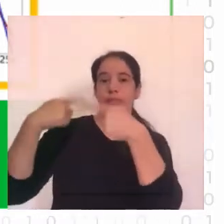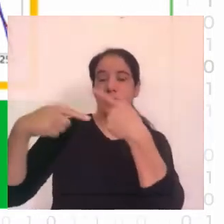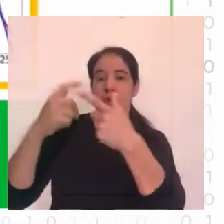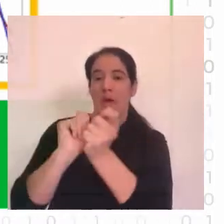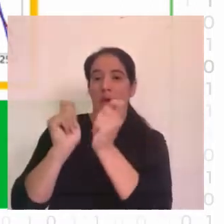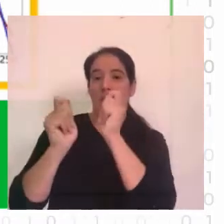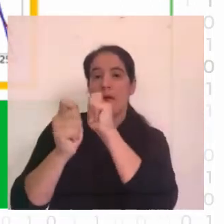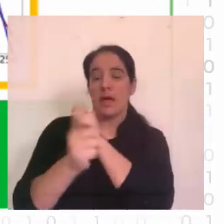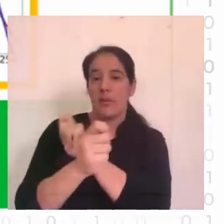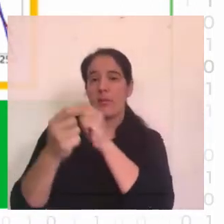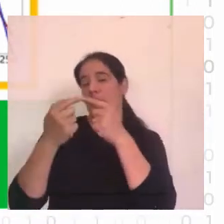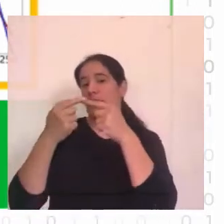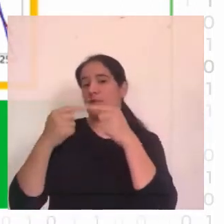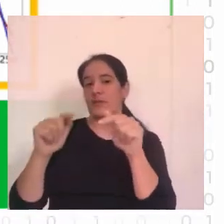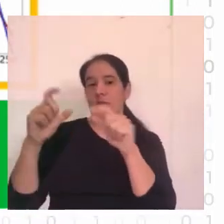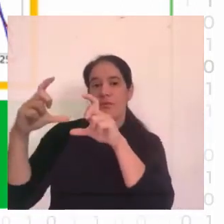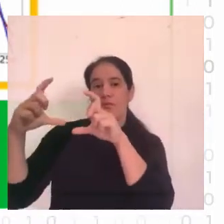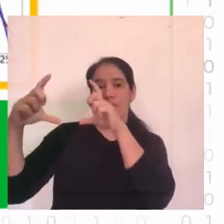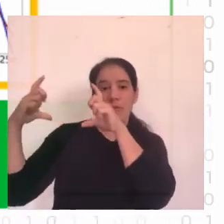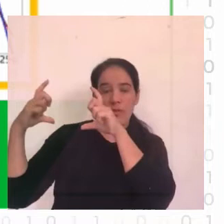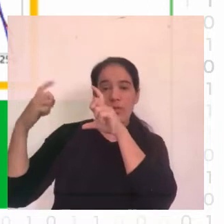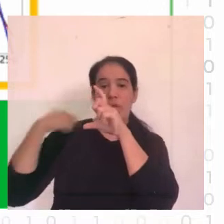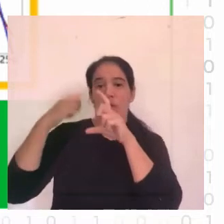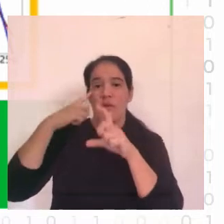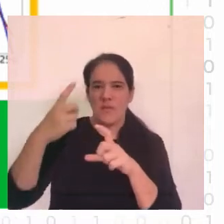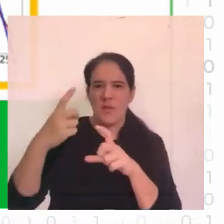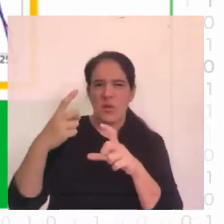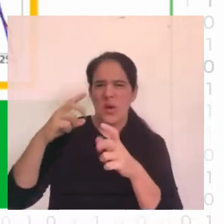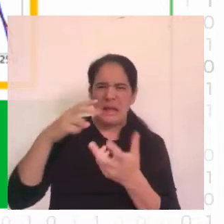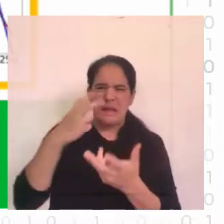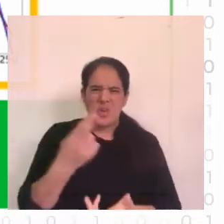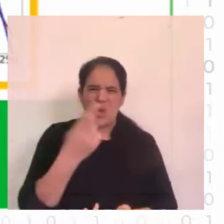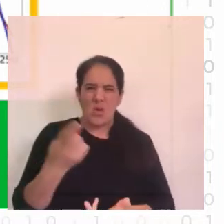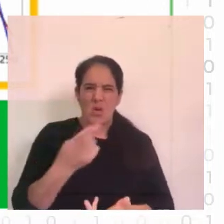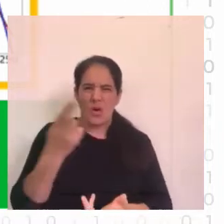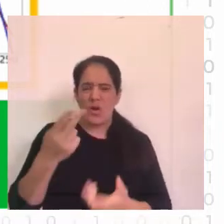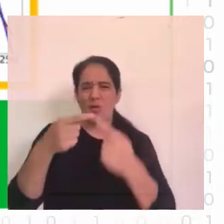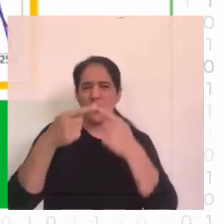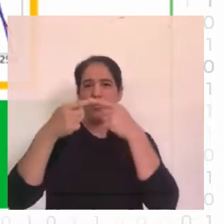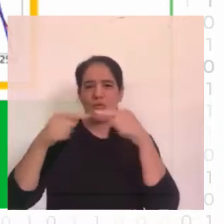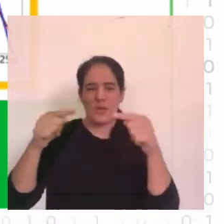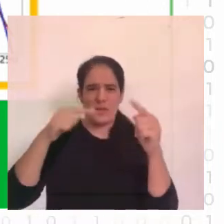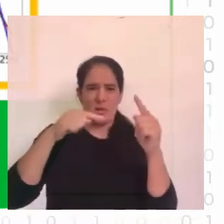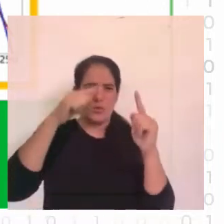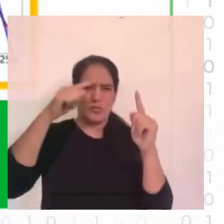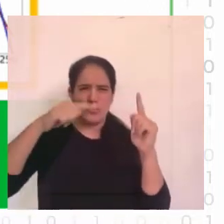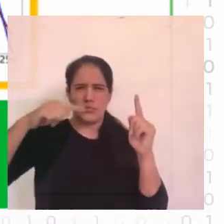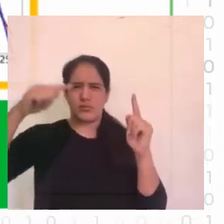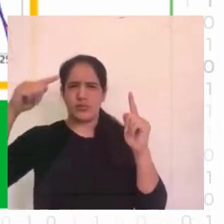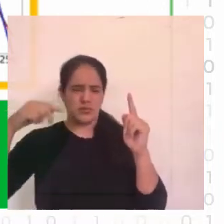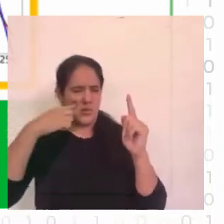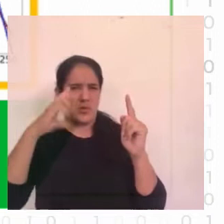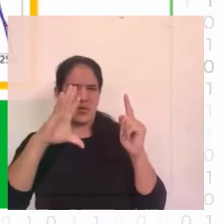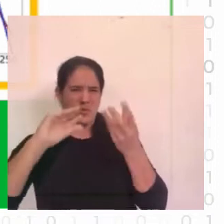fondo y lo que vemos es que las curvas de ruido dan cuenta de esta diferencia ya que las curvas de ruido son completamente distintas